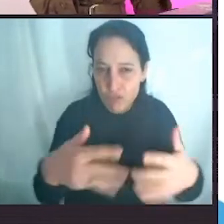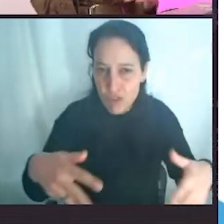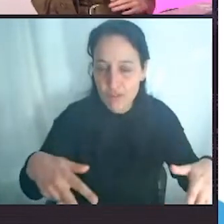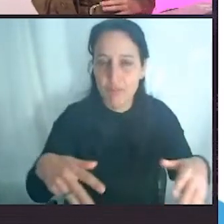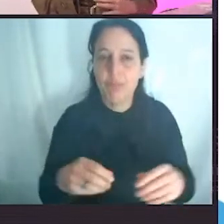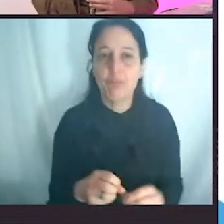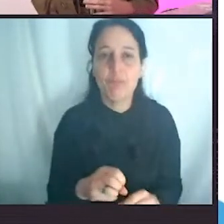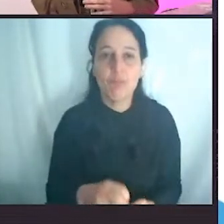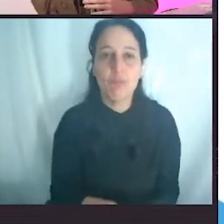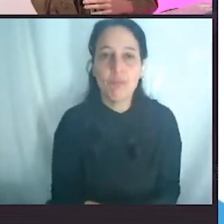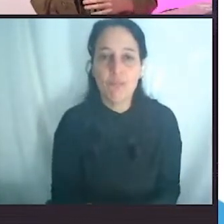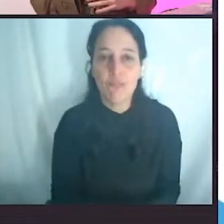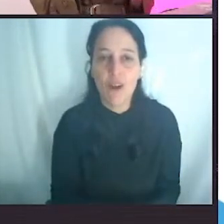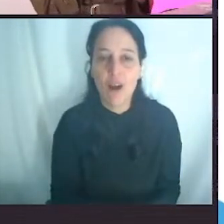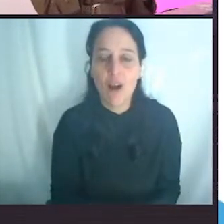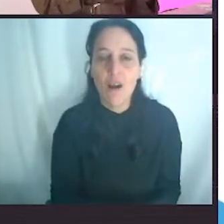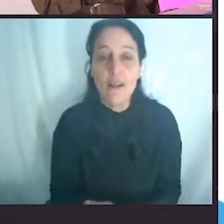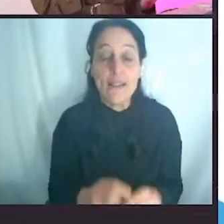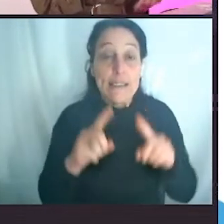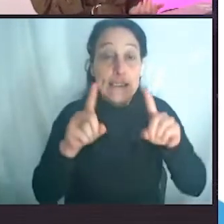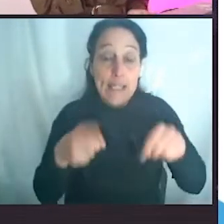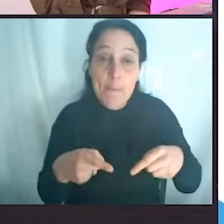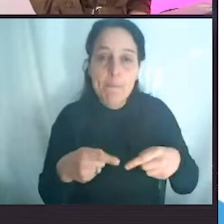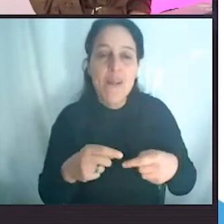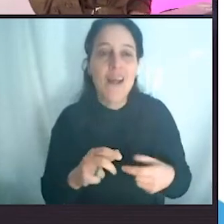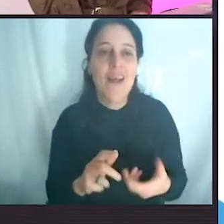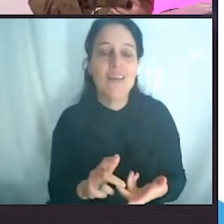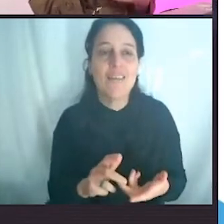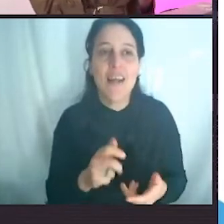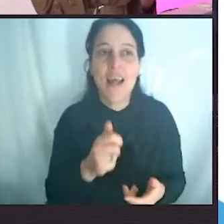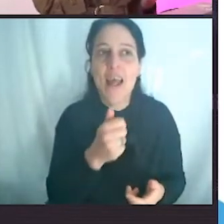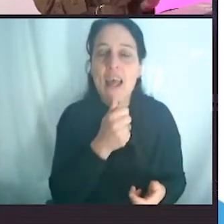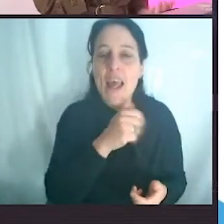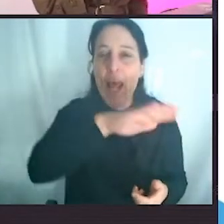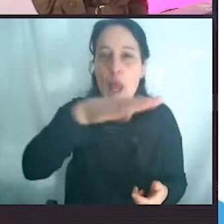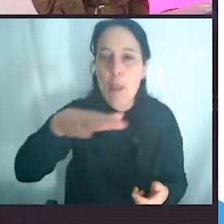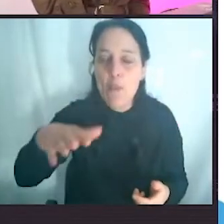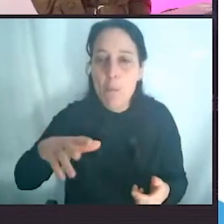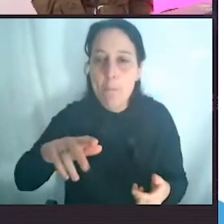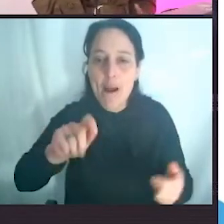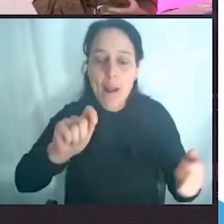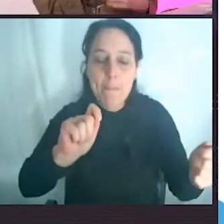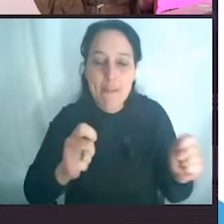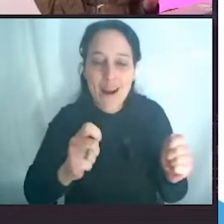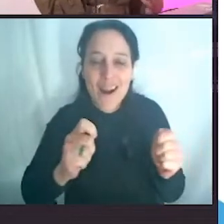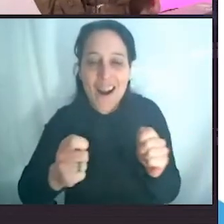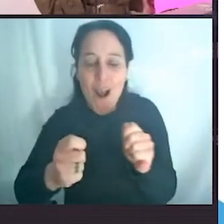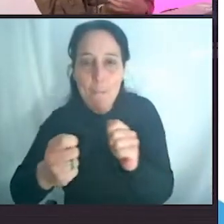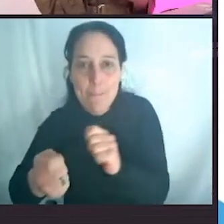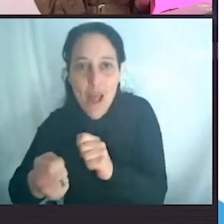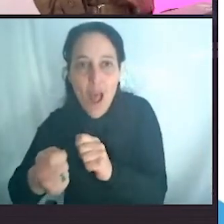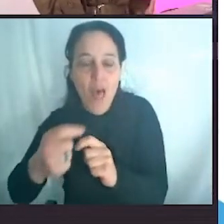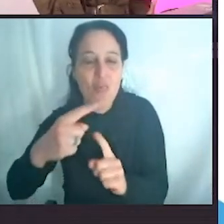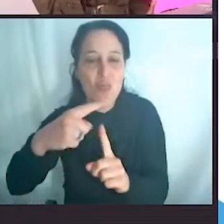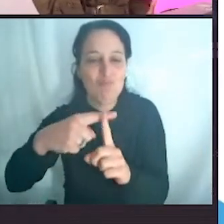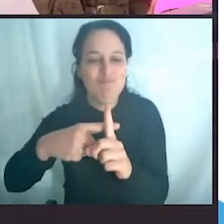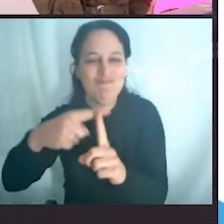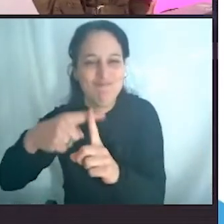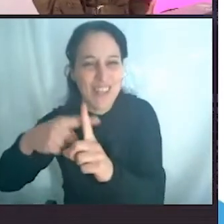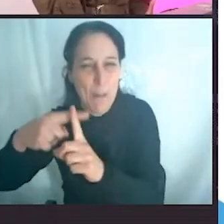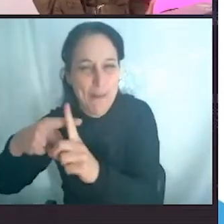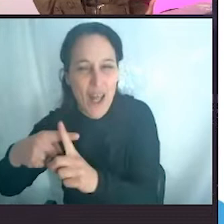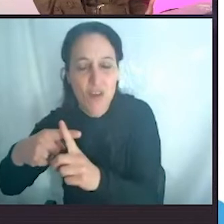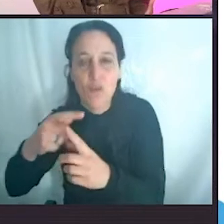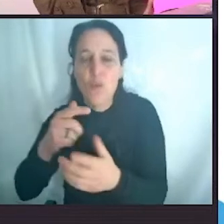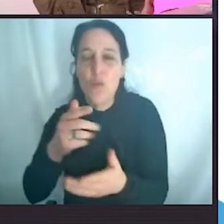metiendo en todo el sistema. Cambia el funcionamiento de los océanos, que son reguladores de temperatura, cambia la vegetación y los animales que están en los océanos,